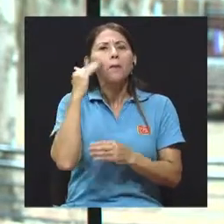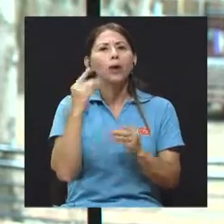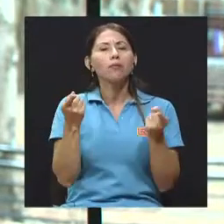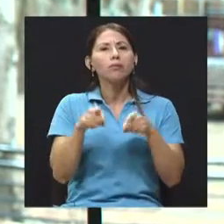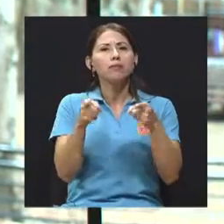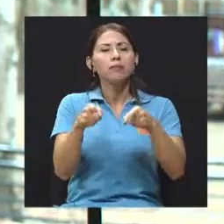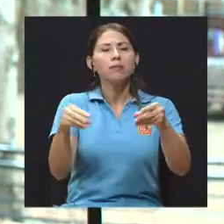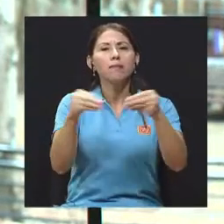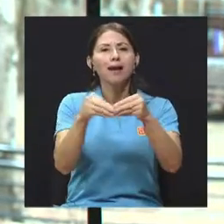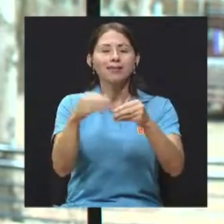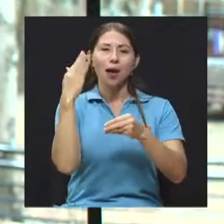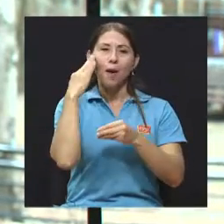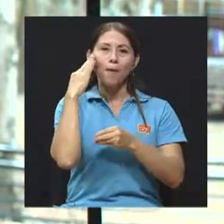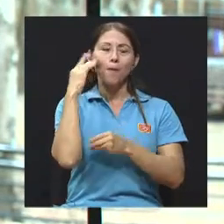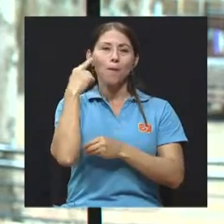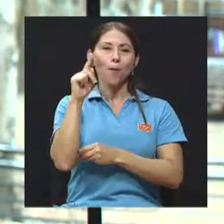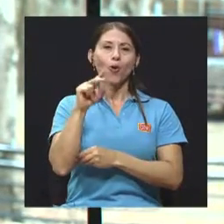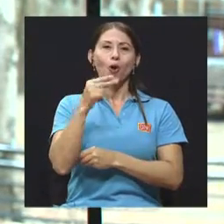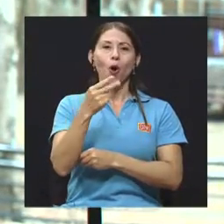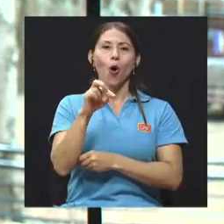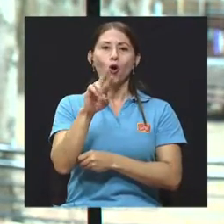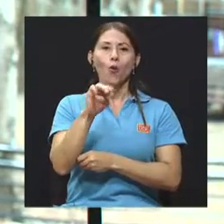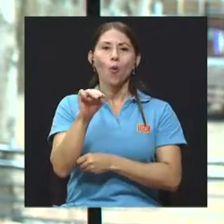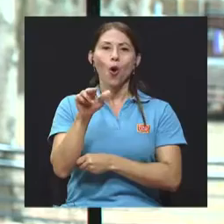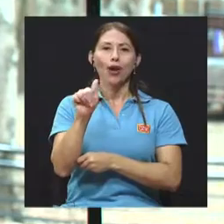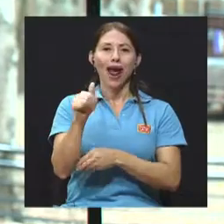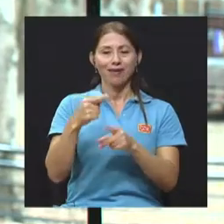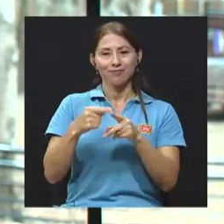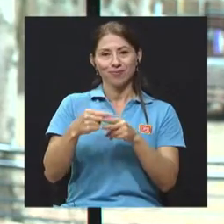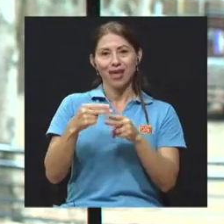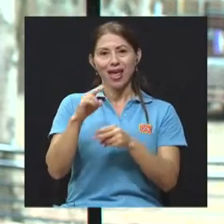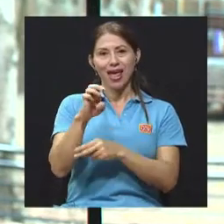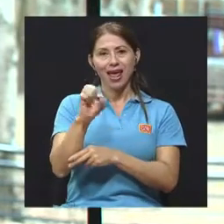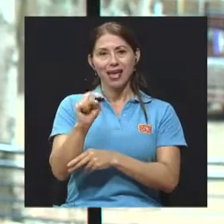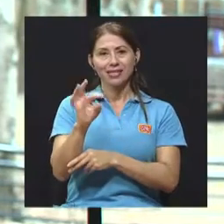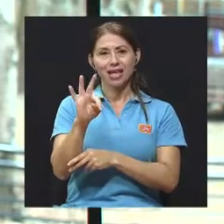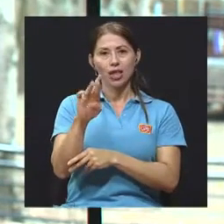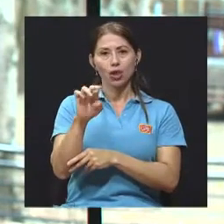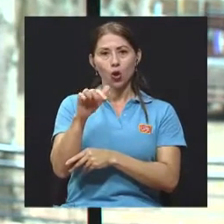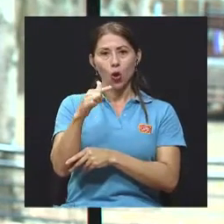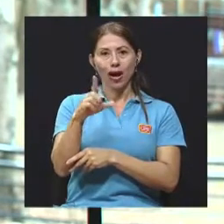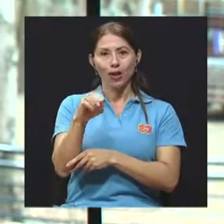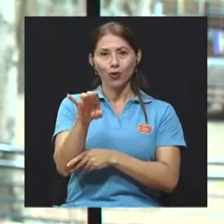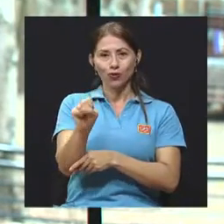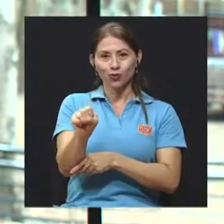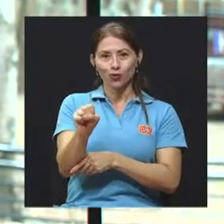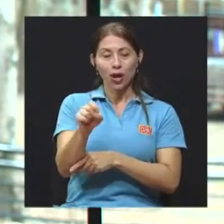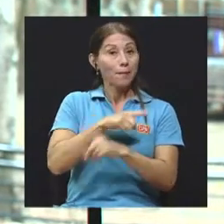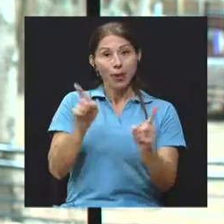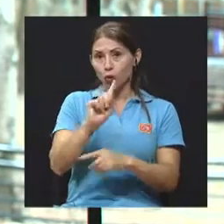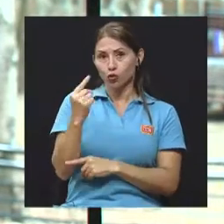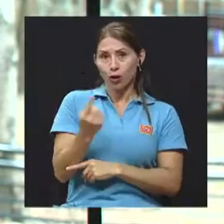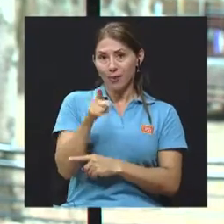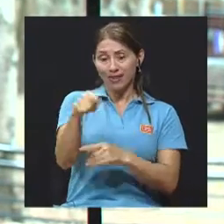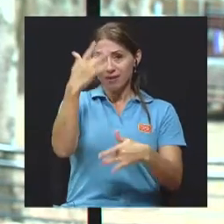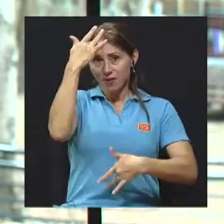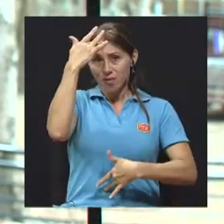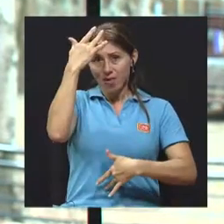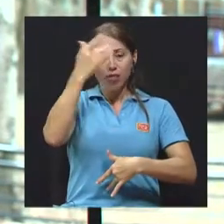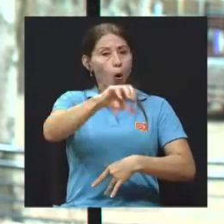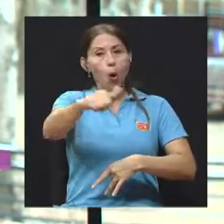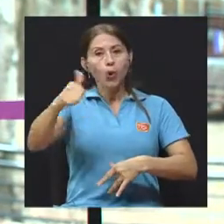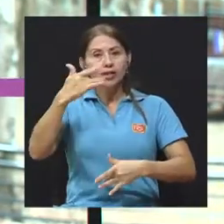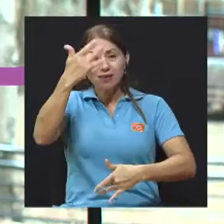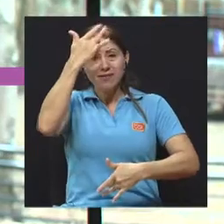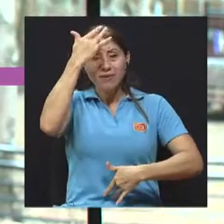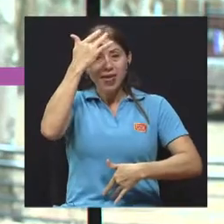estrógenos. Y no solo en esta enfermedad, la mayoría de las enfermedades autoinmunes tienen una frecuencia más alta en mujeres. Y eso es